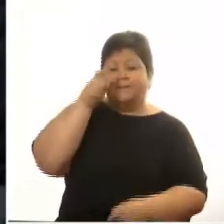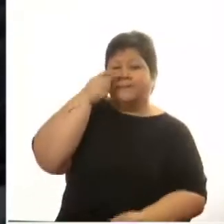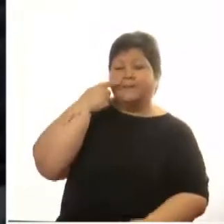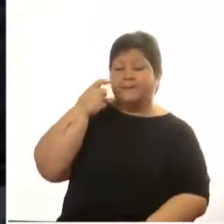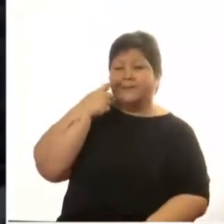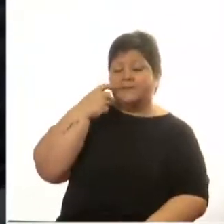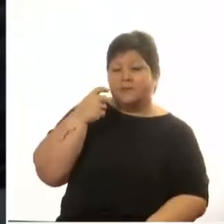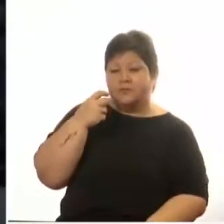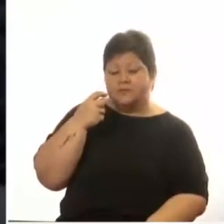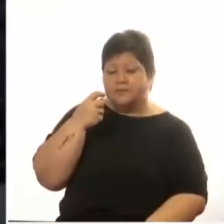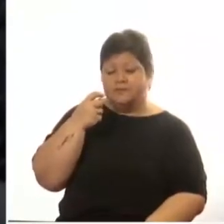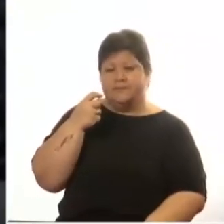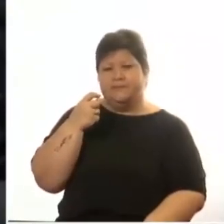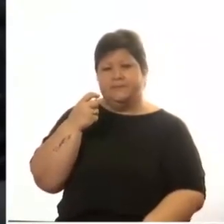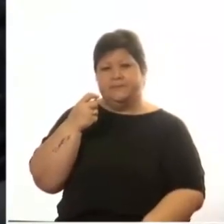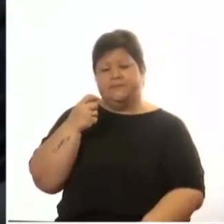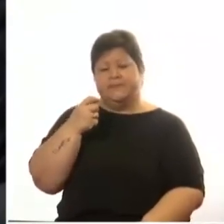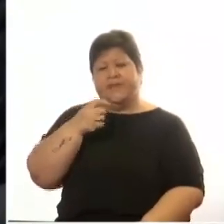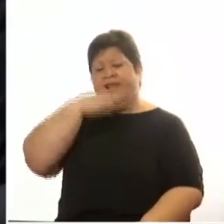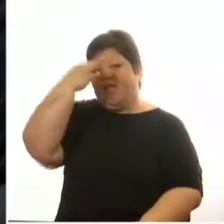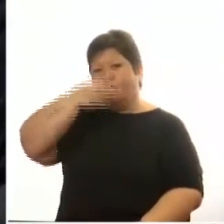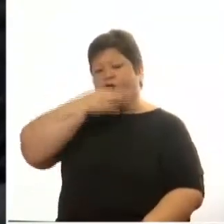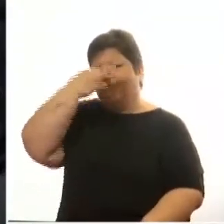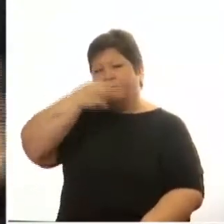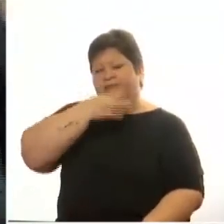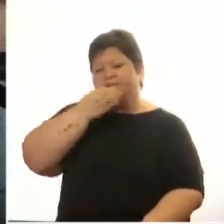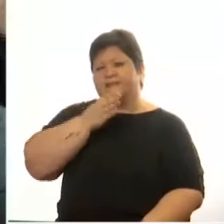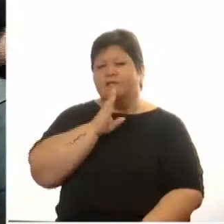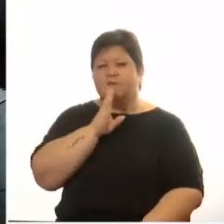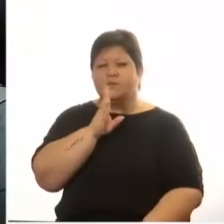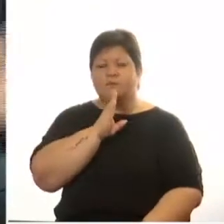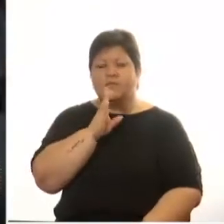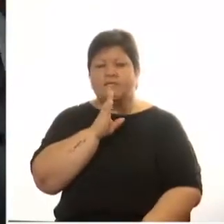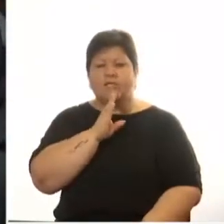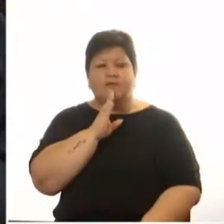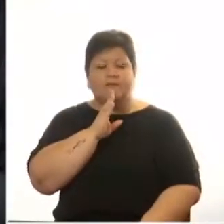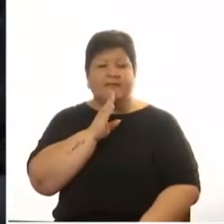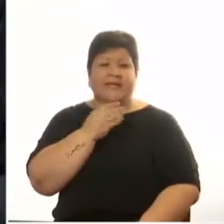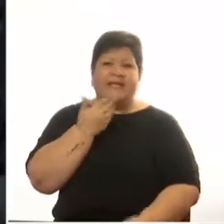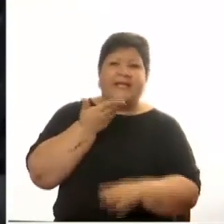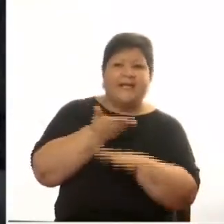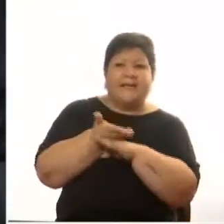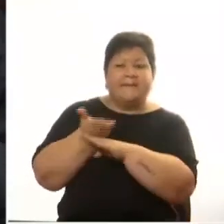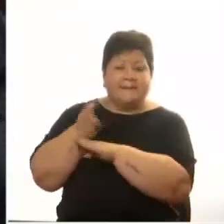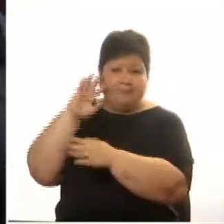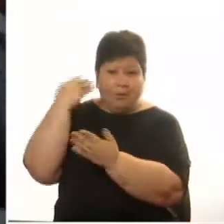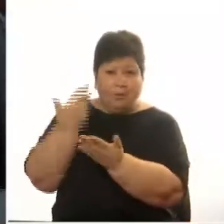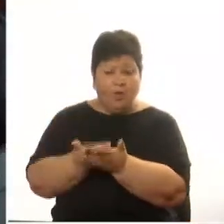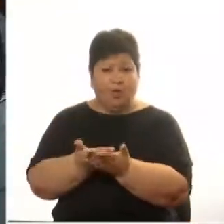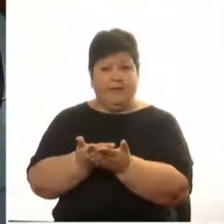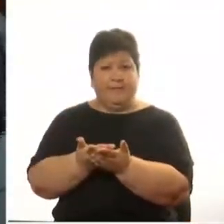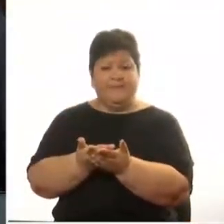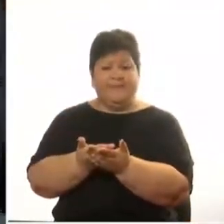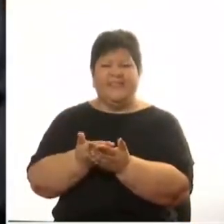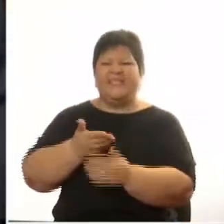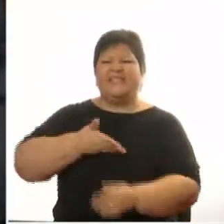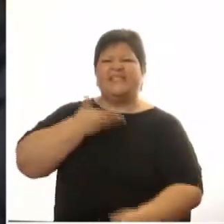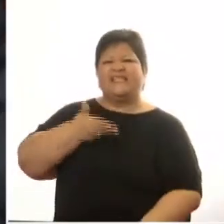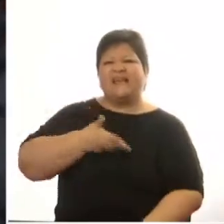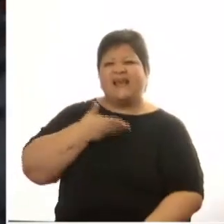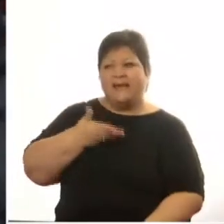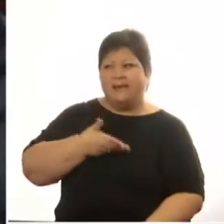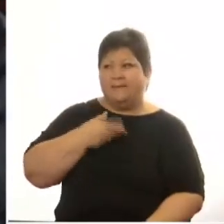en la conferencia de San Francisco propone a los cancilleres latinoamericanos que reclamen a Inglaterra que estaba